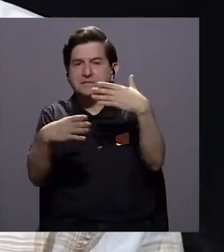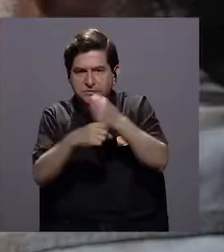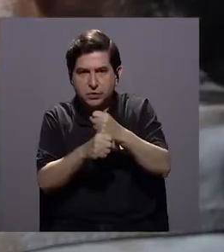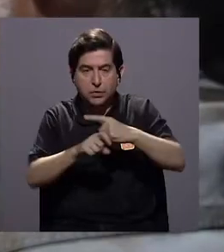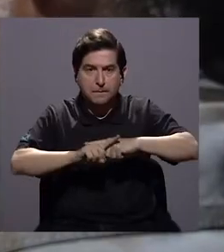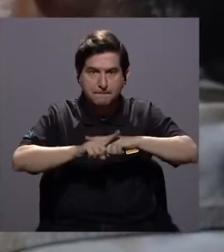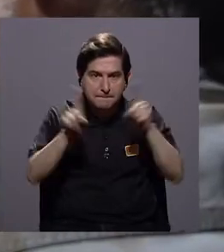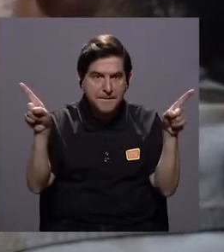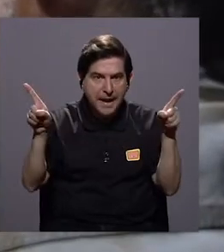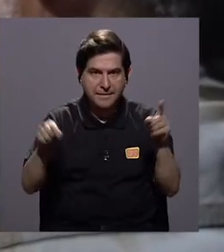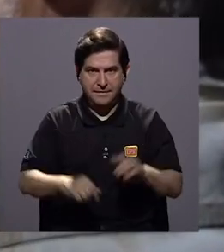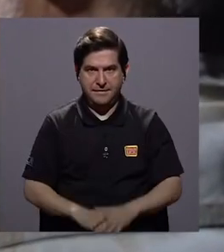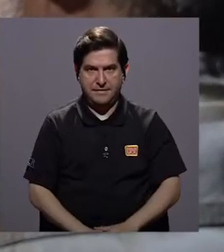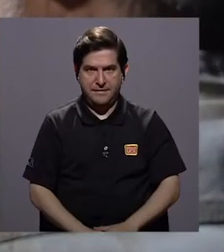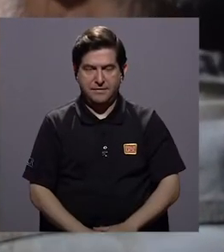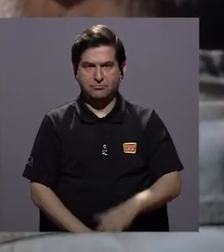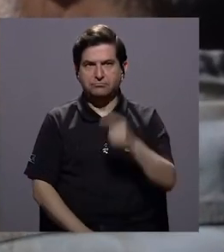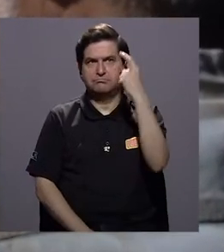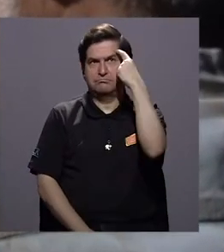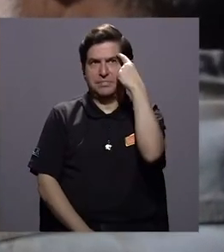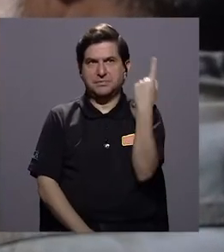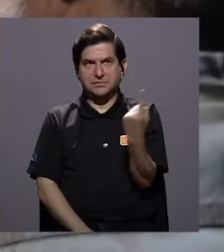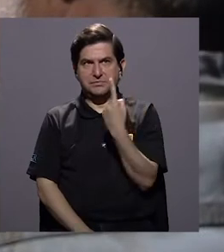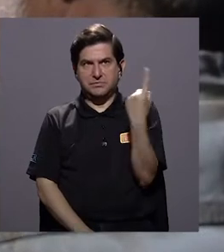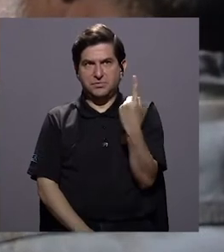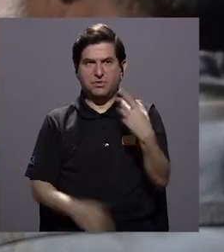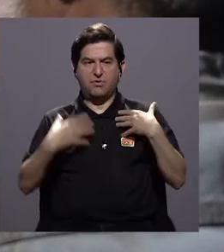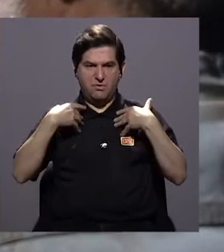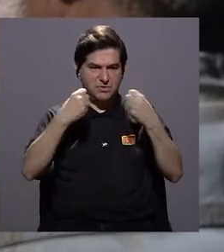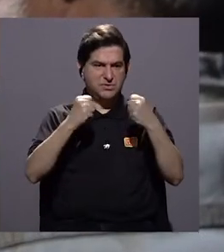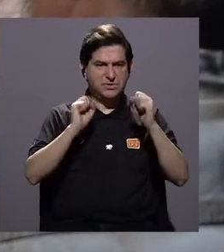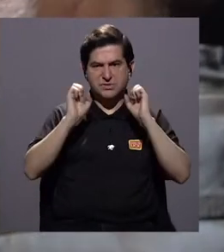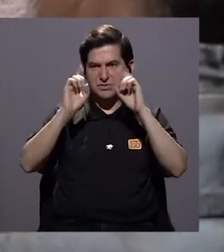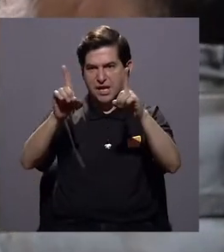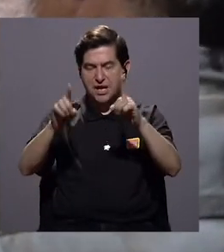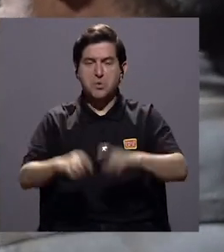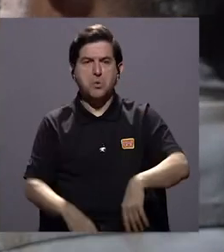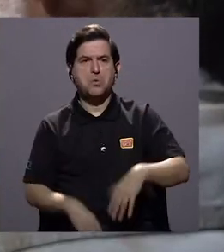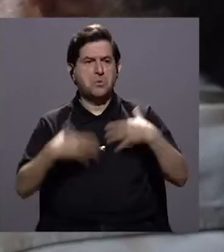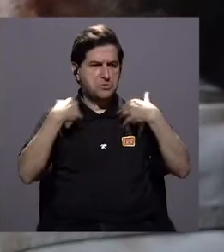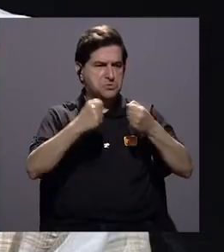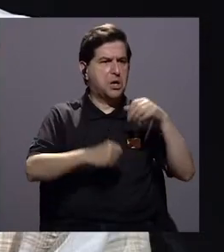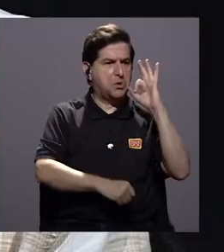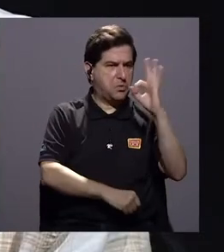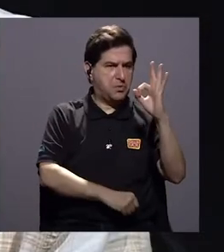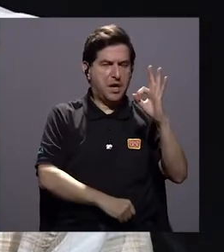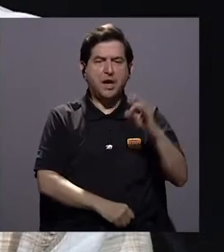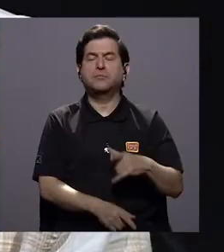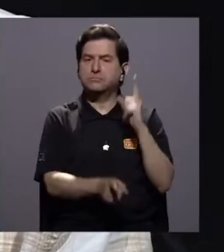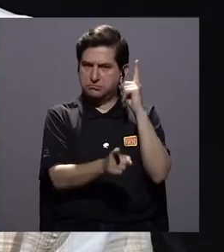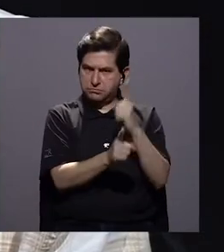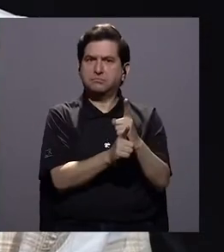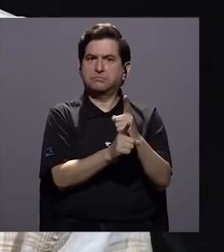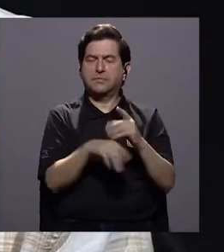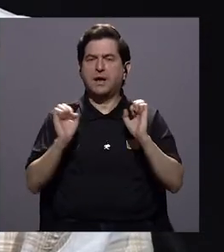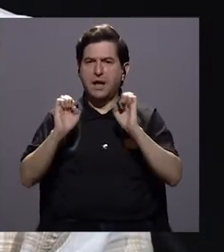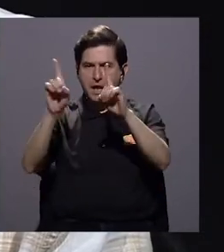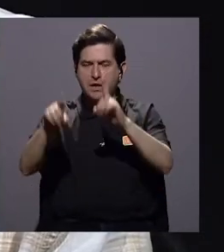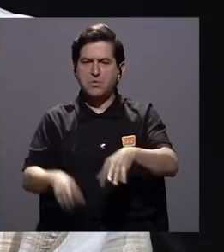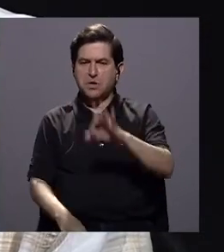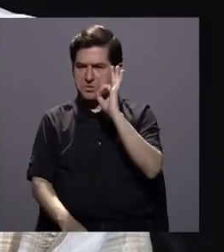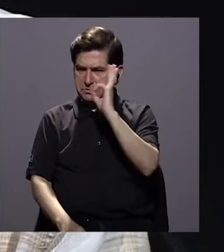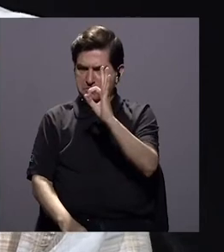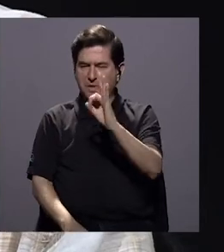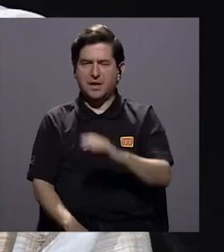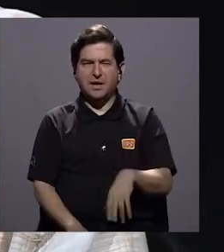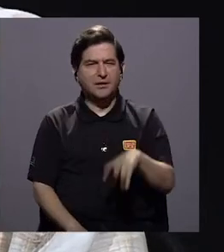pero el asunto es que si se piensa que solo es salud y educación, que en salud estamos bien, eso me parece correcto, en educación